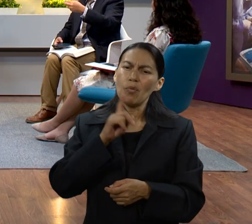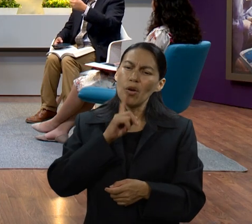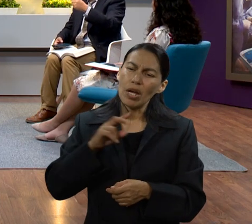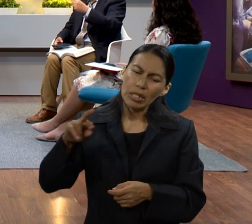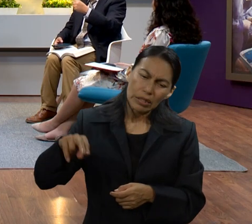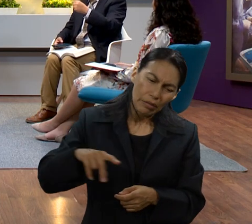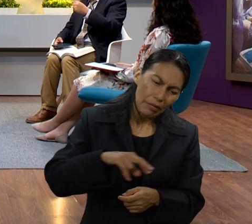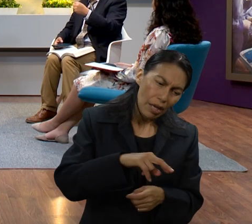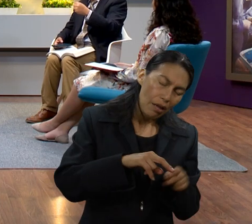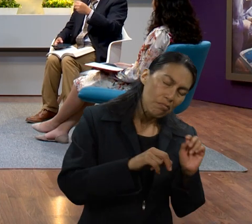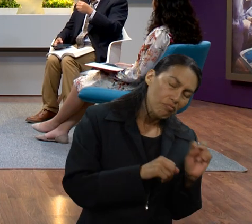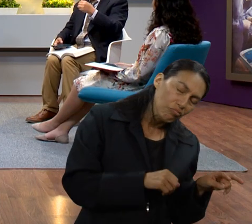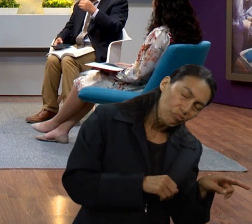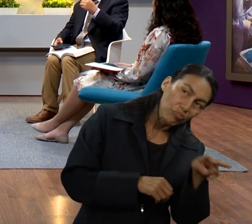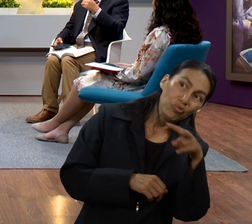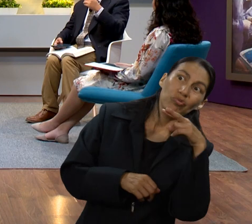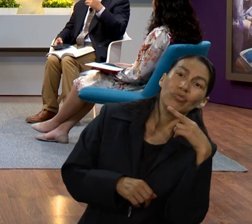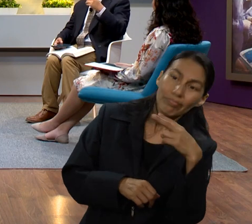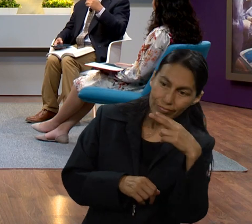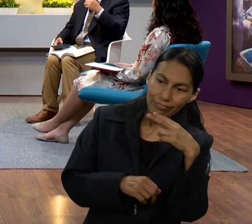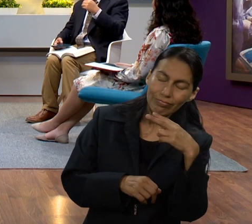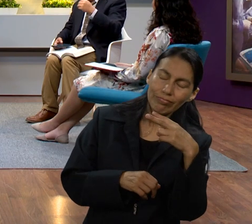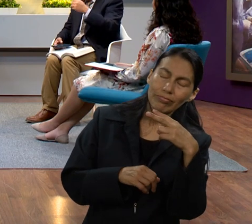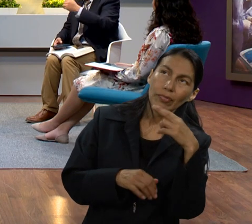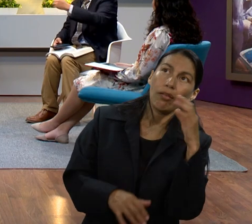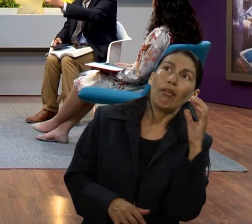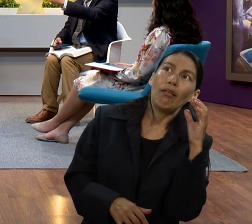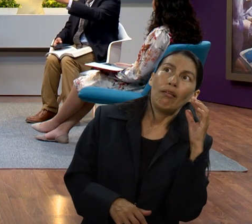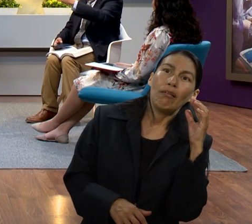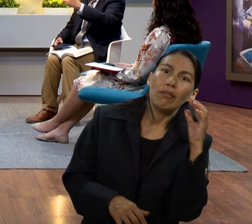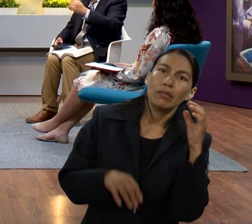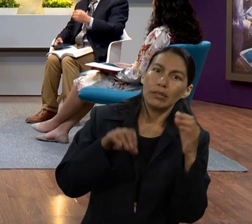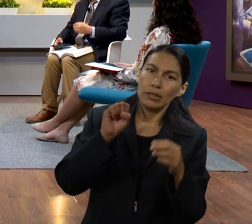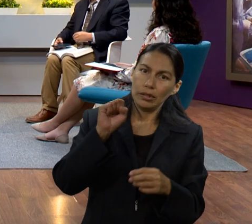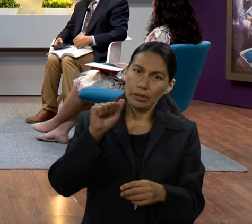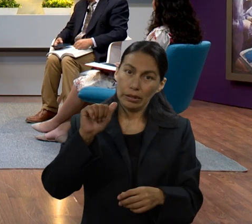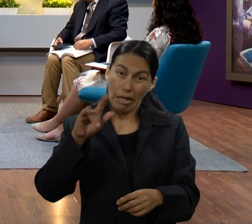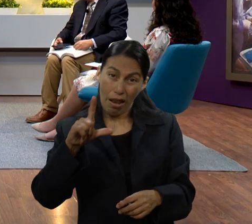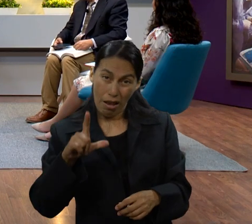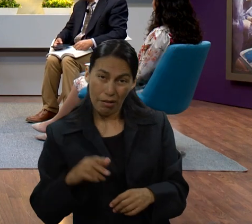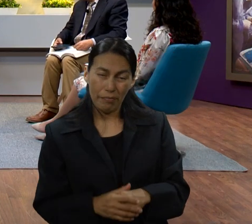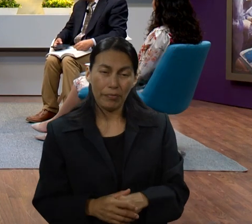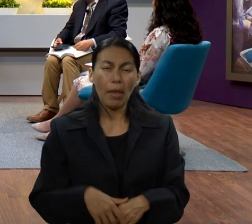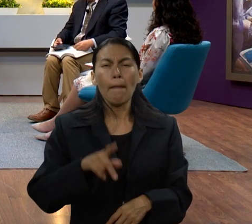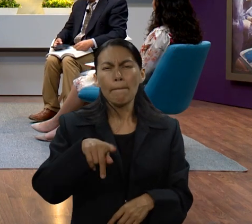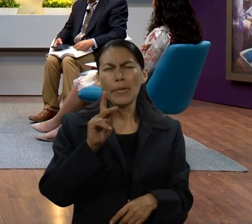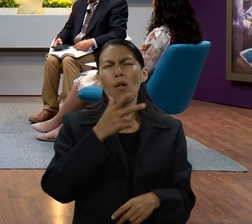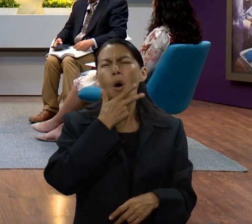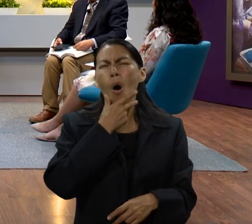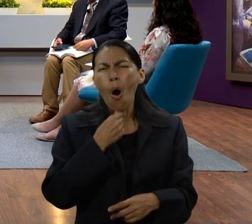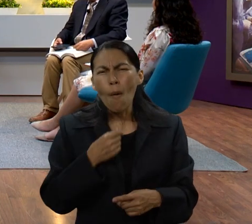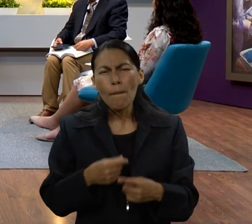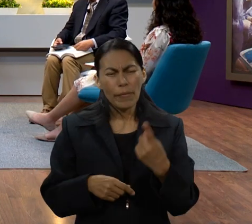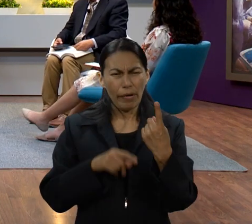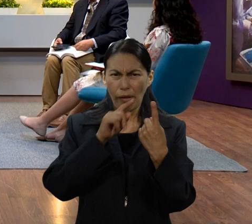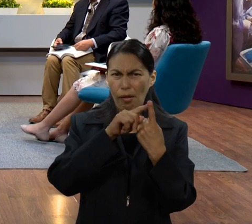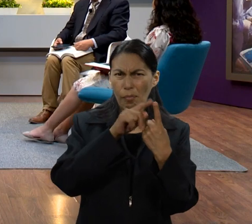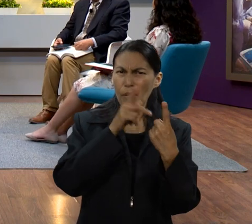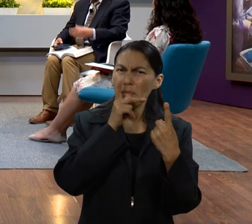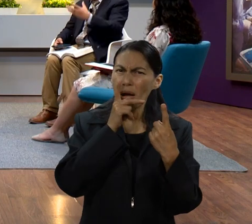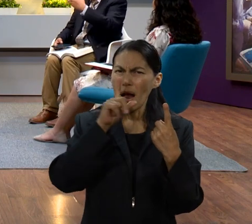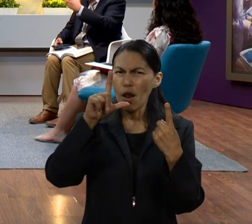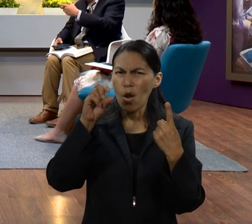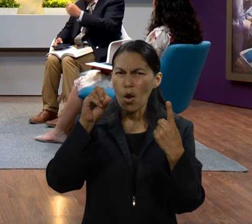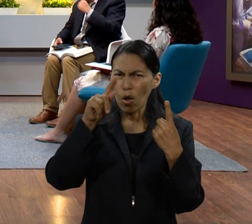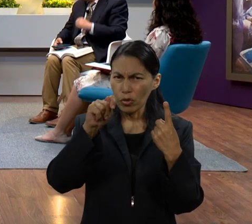su esposa que tristemente ella no alcanza a pasar en el camino. Recuerdan ustedes la historia, cómo ella